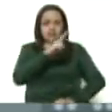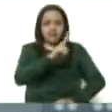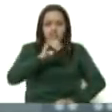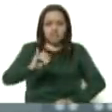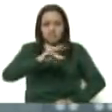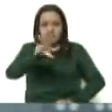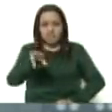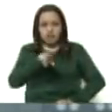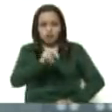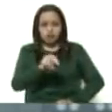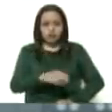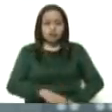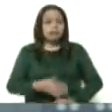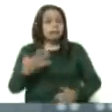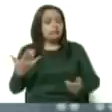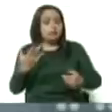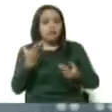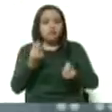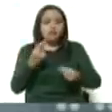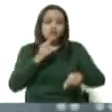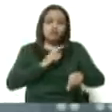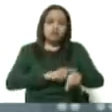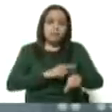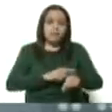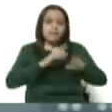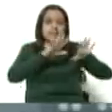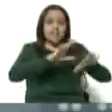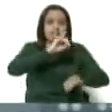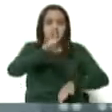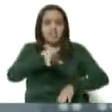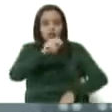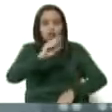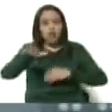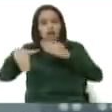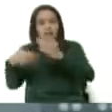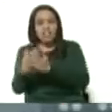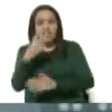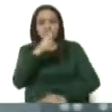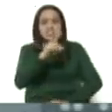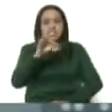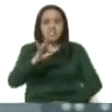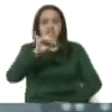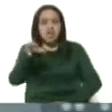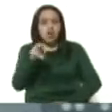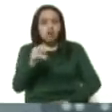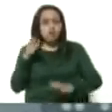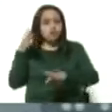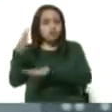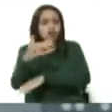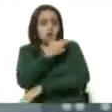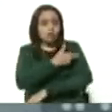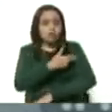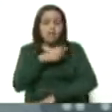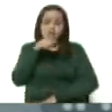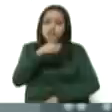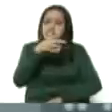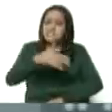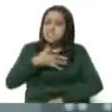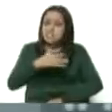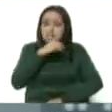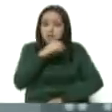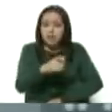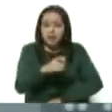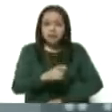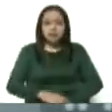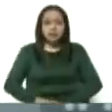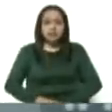fíjense cuánto tiempo tardó entre el 9 de junio y el 23 de junio. Por eso es tan importante que si usted tiene algún tipo de síntoma que